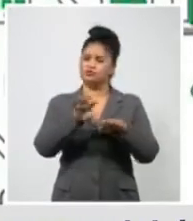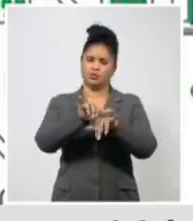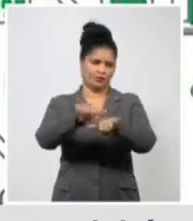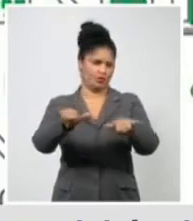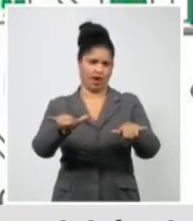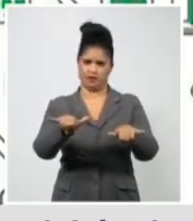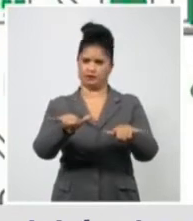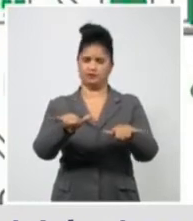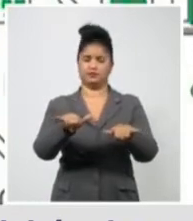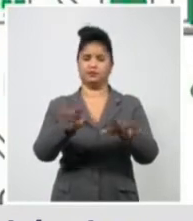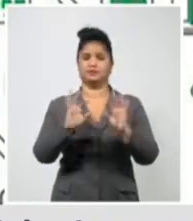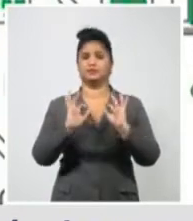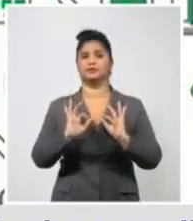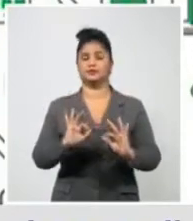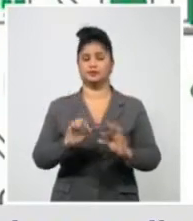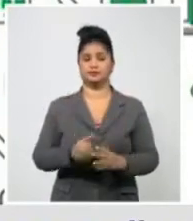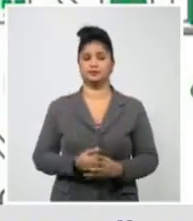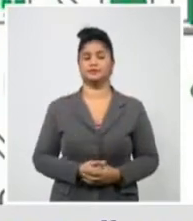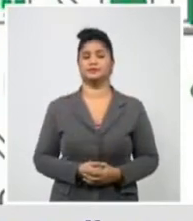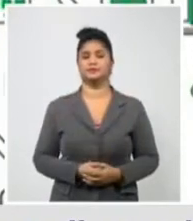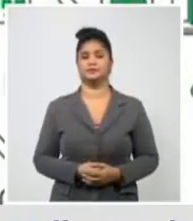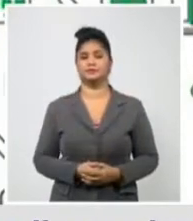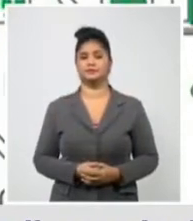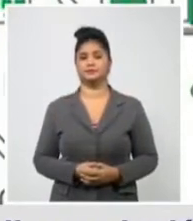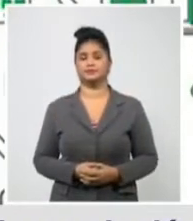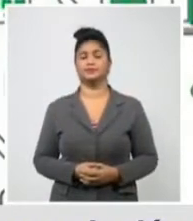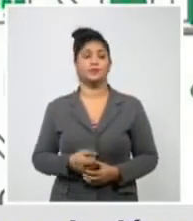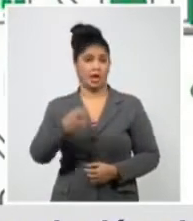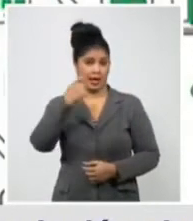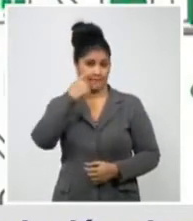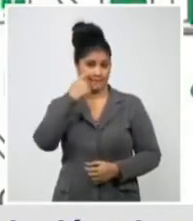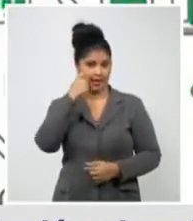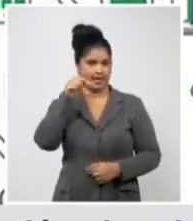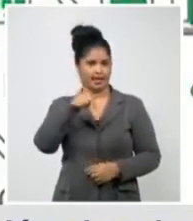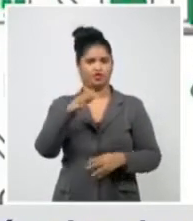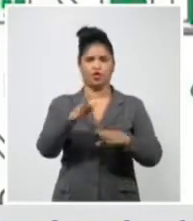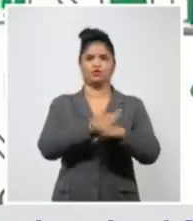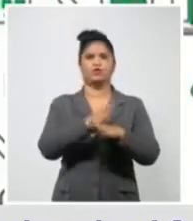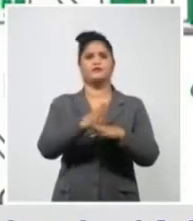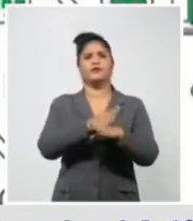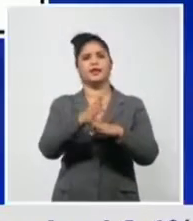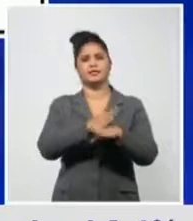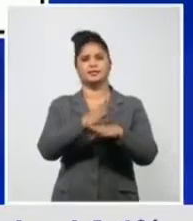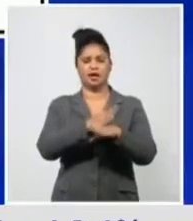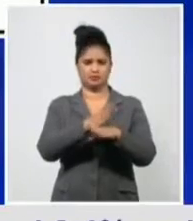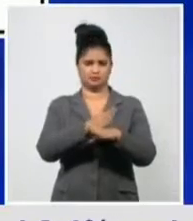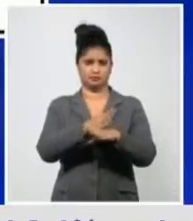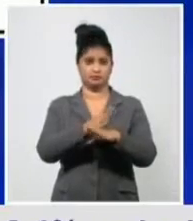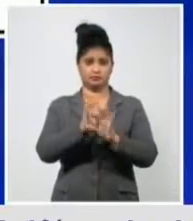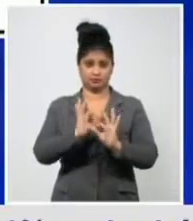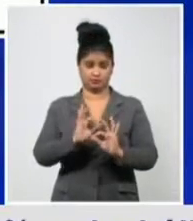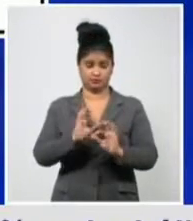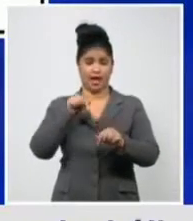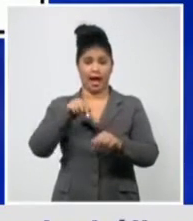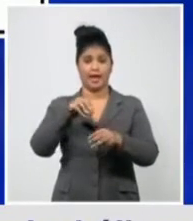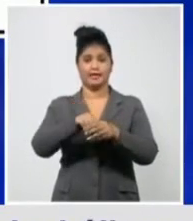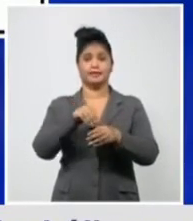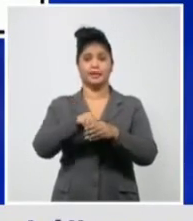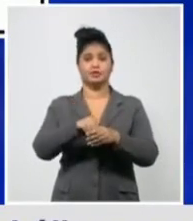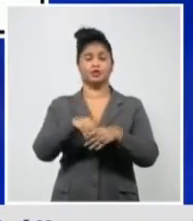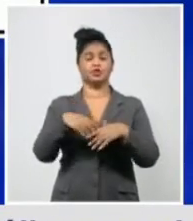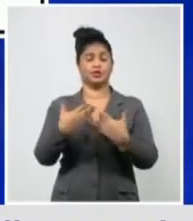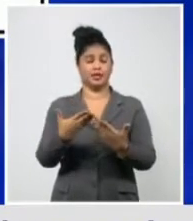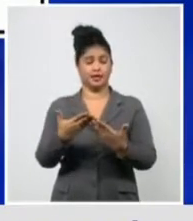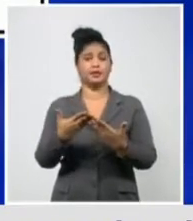Volviendo a las variantes, se han visto que hay una gran transmisión. En el Reino Unido se ha planteado que la transmisión por la